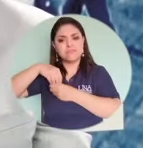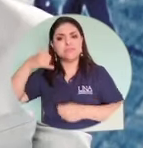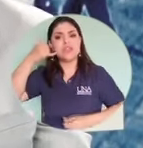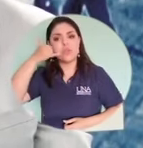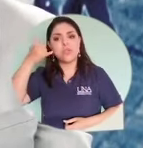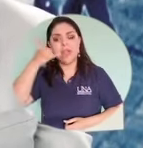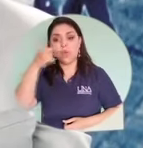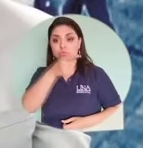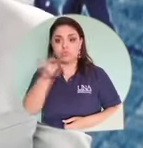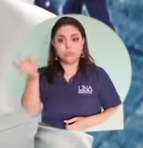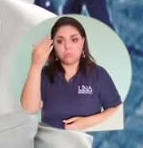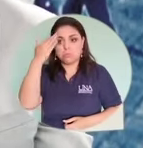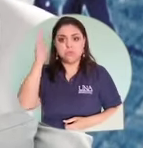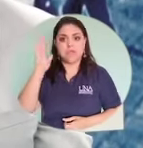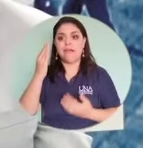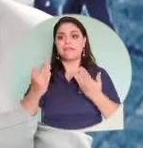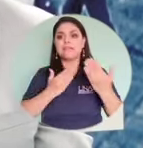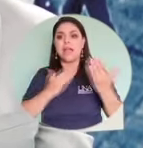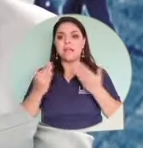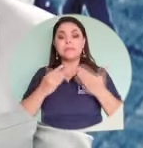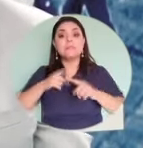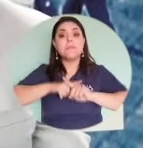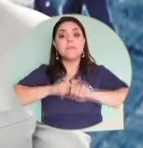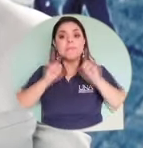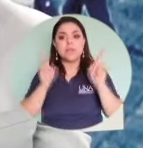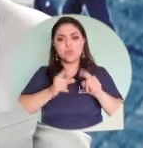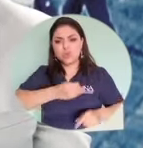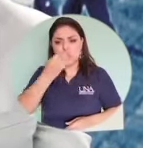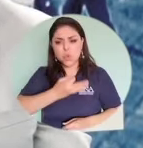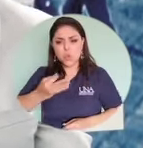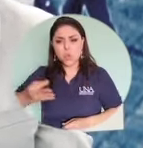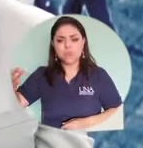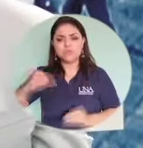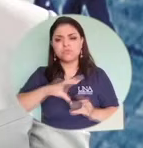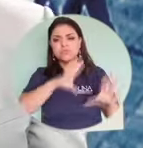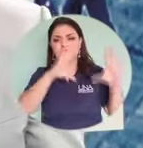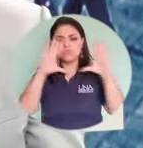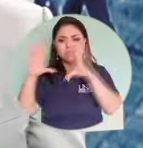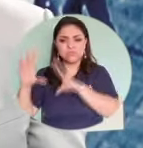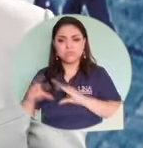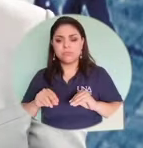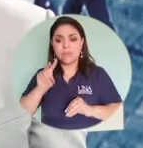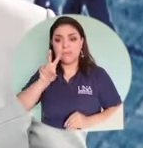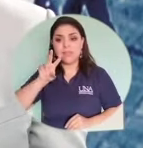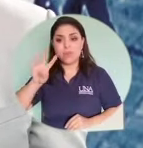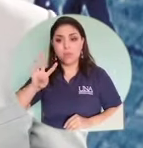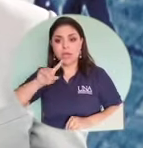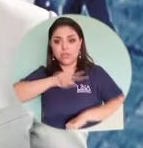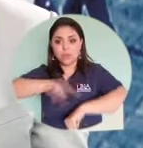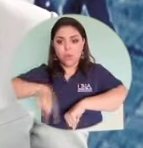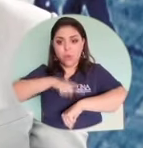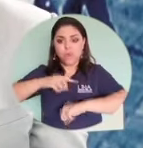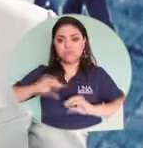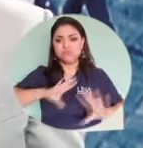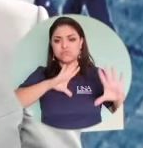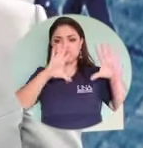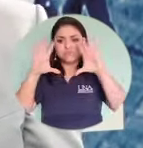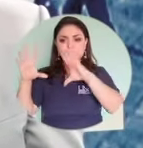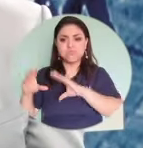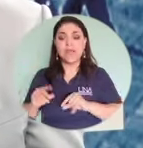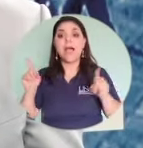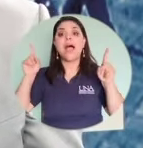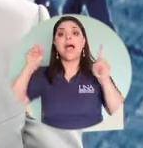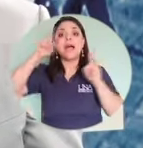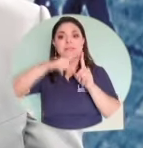conscientemente, pero todos los días y a toda hora, es más, pasamos con el celular las 24 horas del día porque dormimos